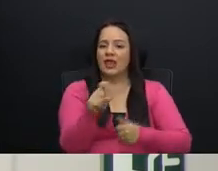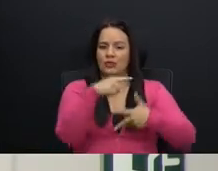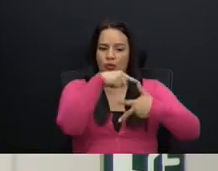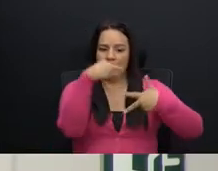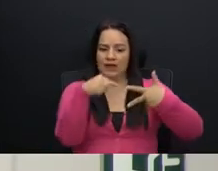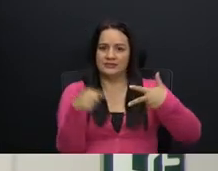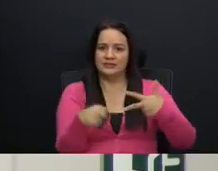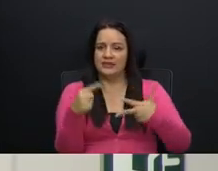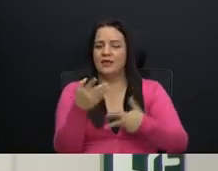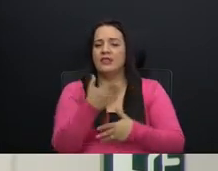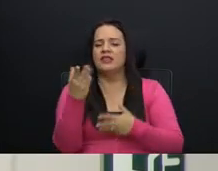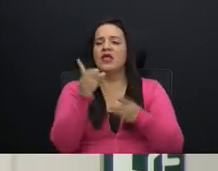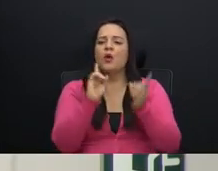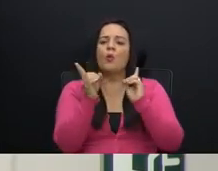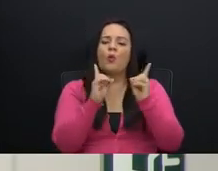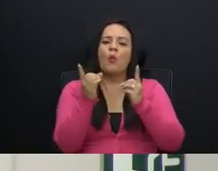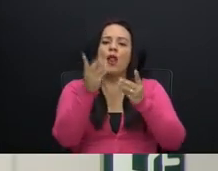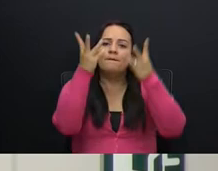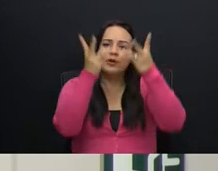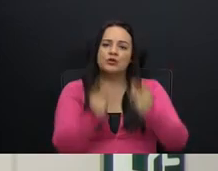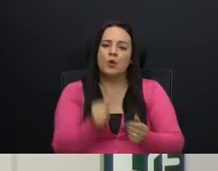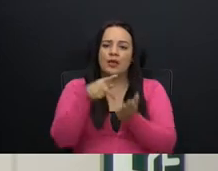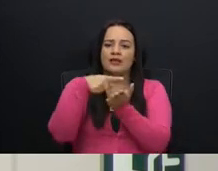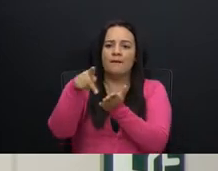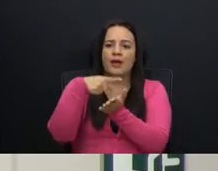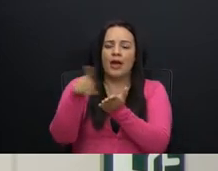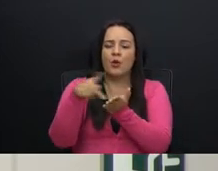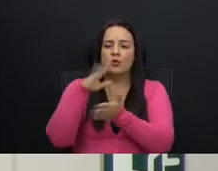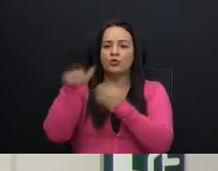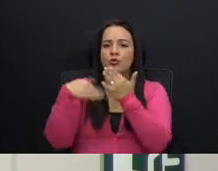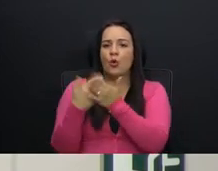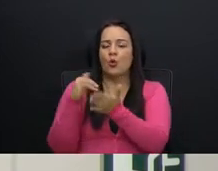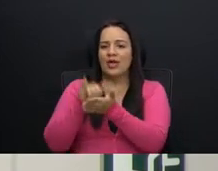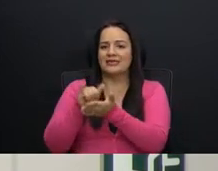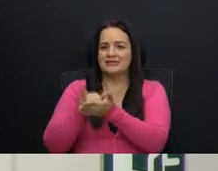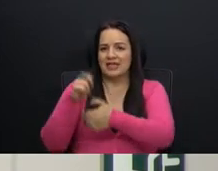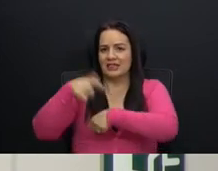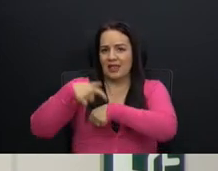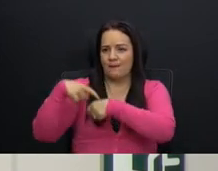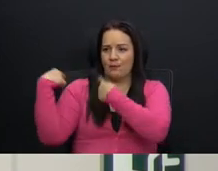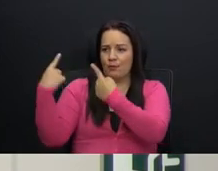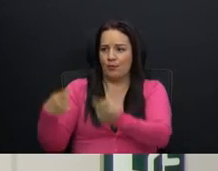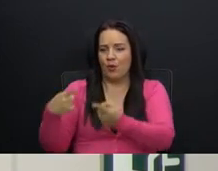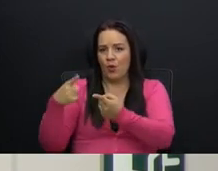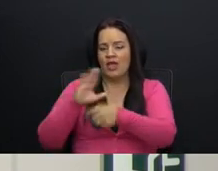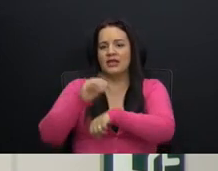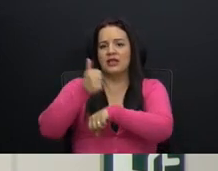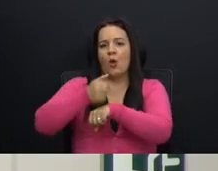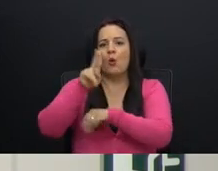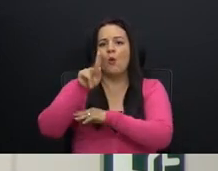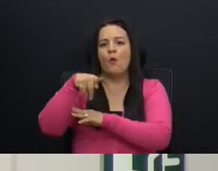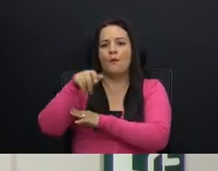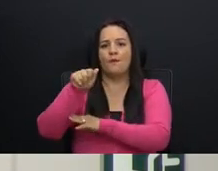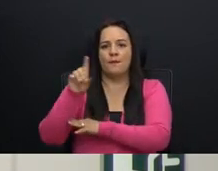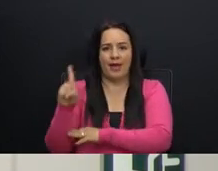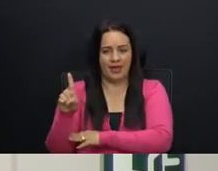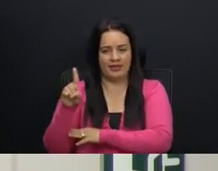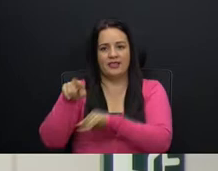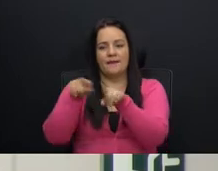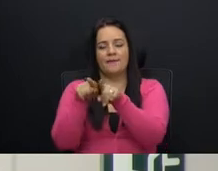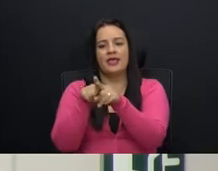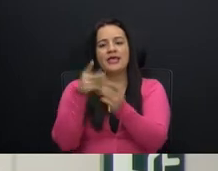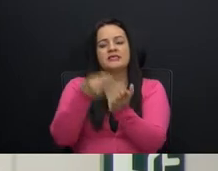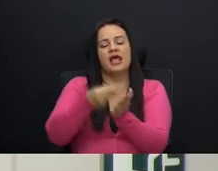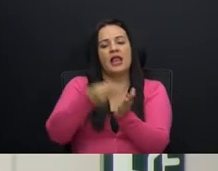¿De cuál línea presupuestaria se han pagado durante todo este tiempo la existencia de los salarios de los profesionales